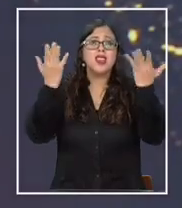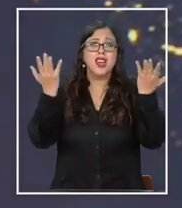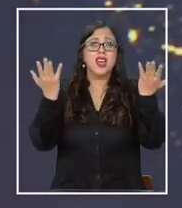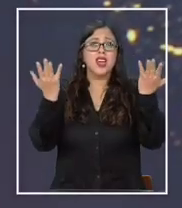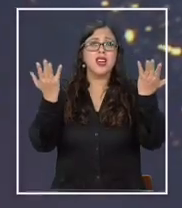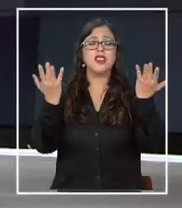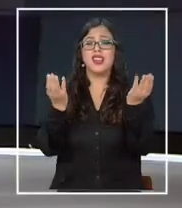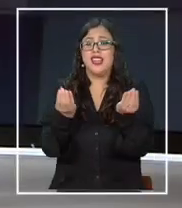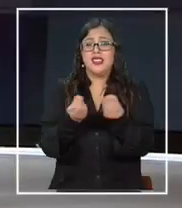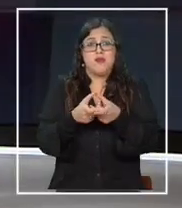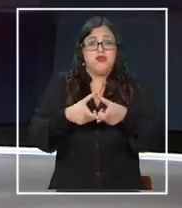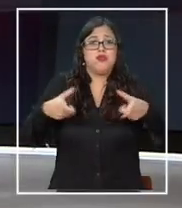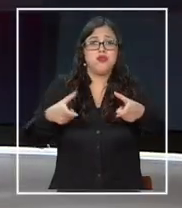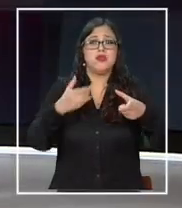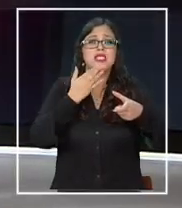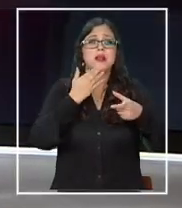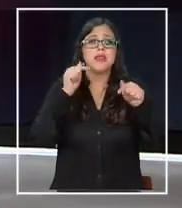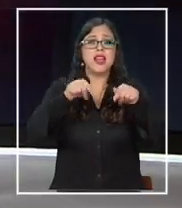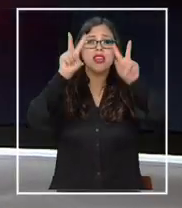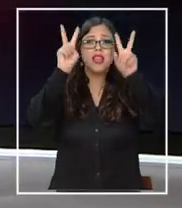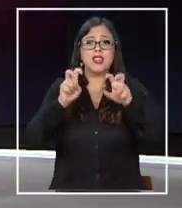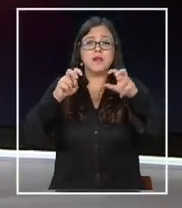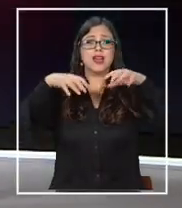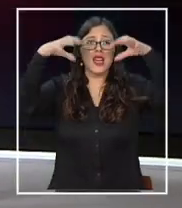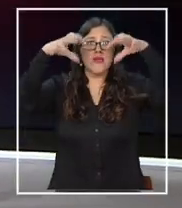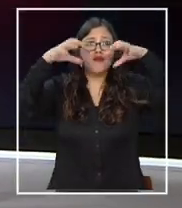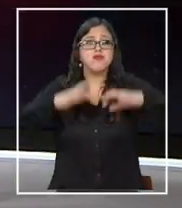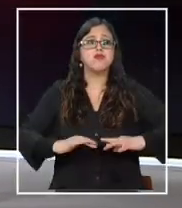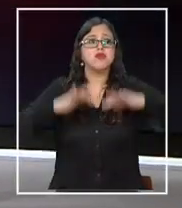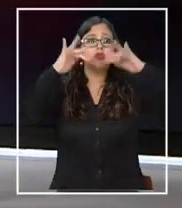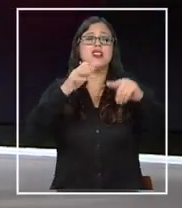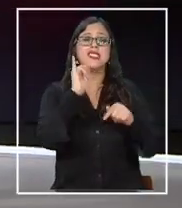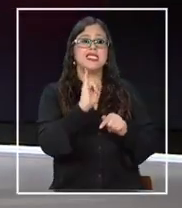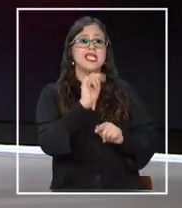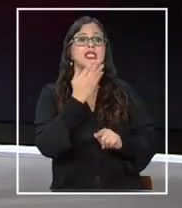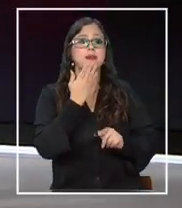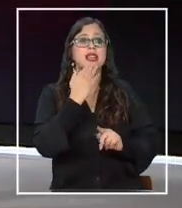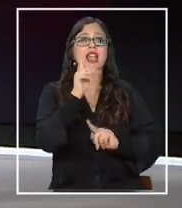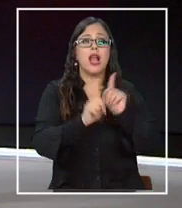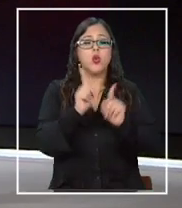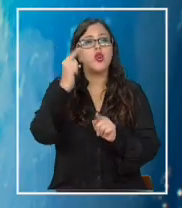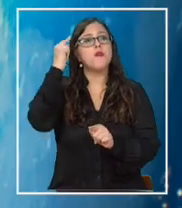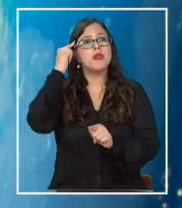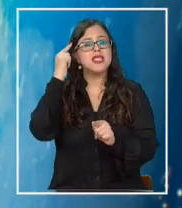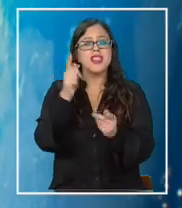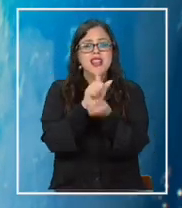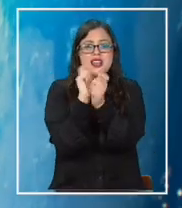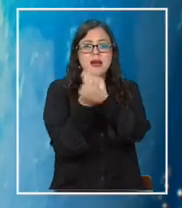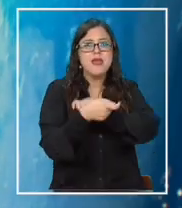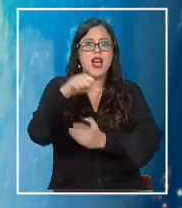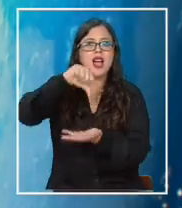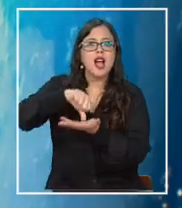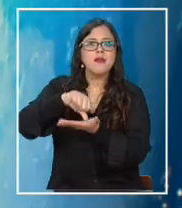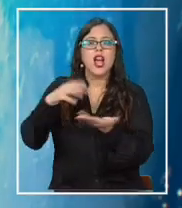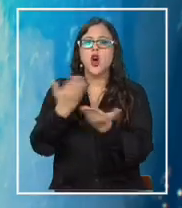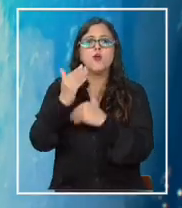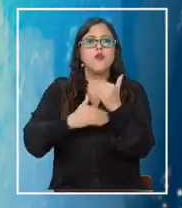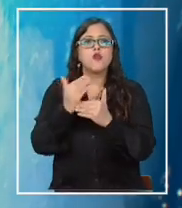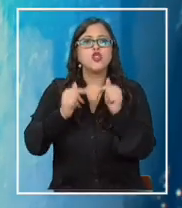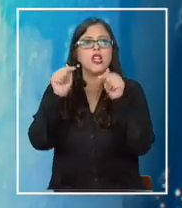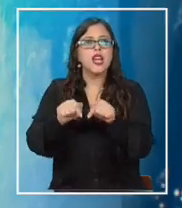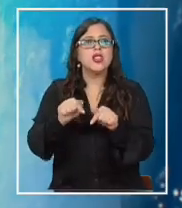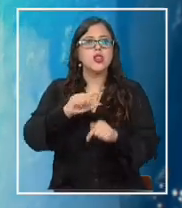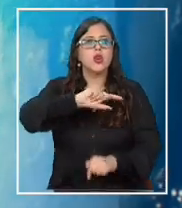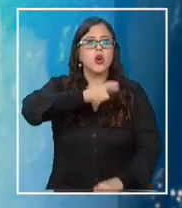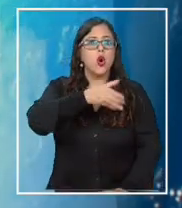efectos sustantivos. Bueno, de hecho, hay países que incluso están pensando en cambiar sus capitales a propósito del tema de las inundaciones. ¿Cómo funciona esta nueva herramienta que se llama Google